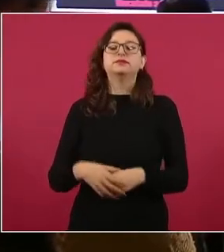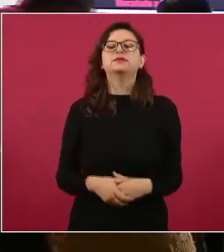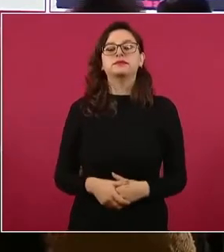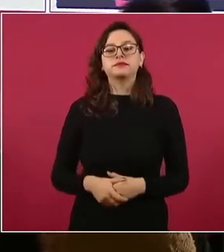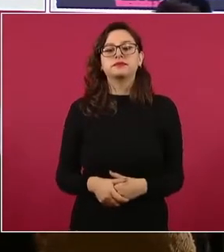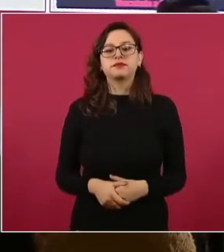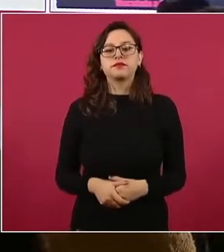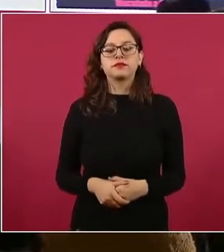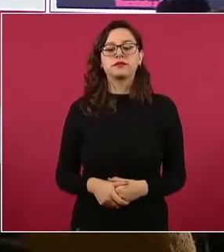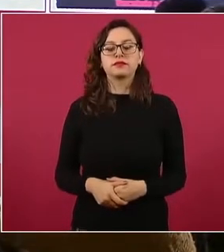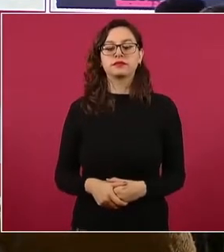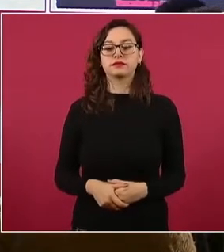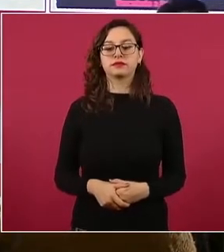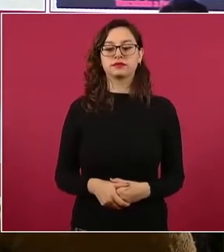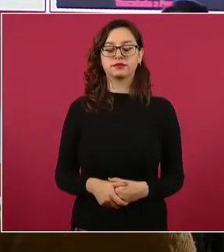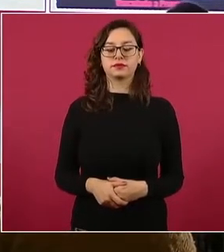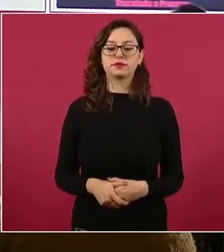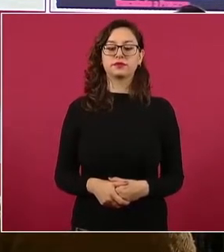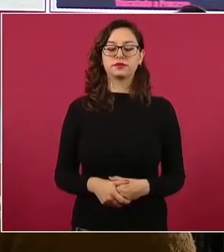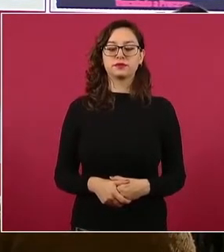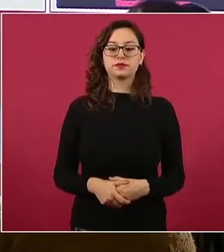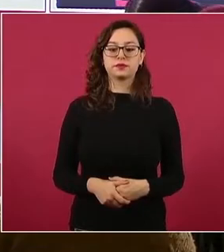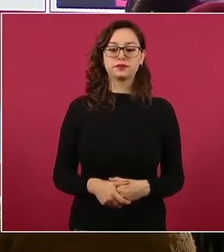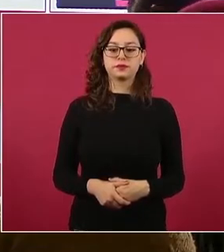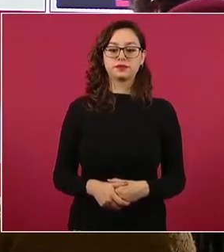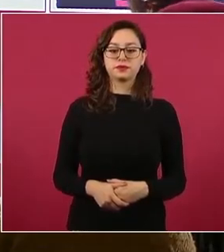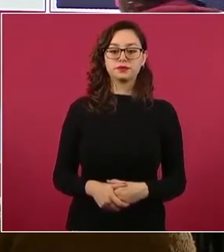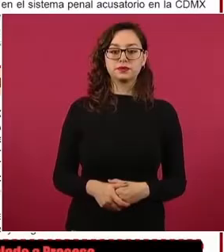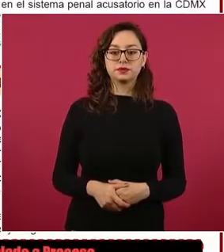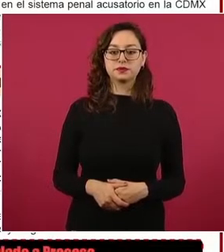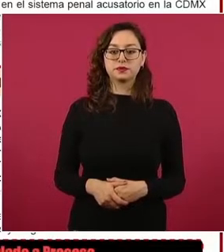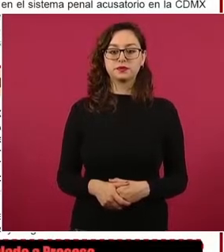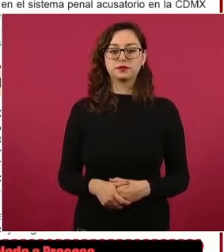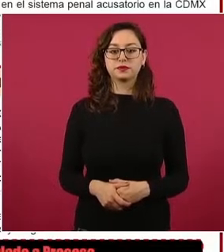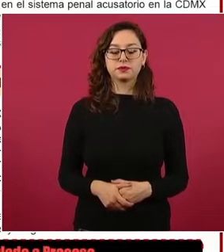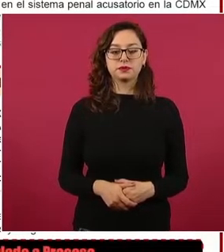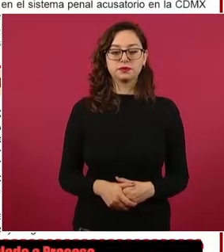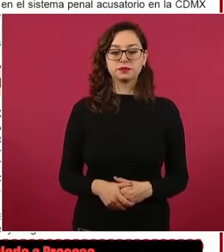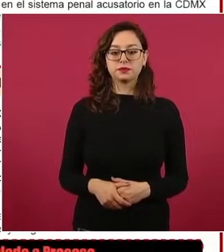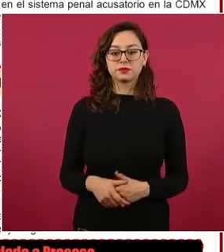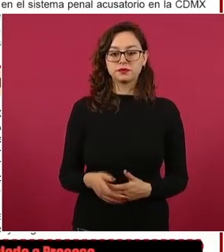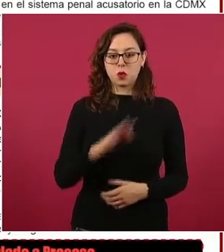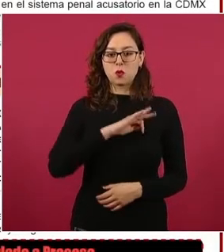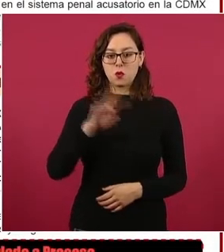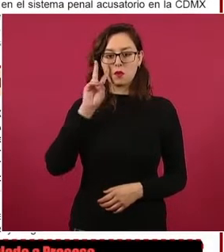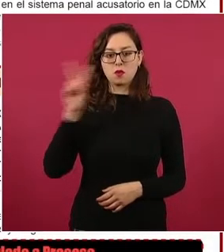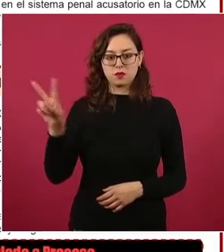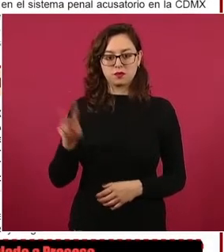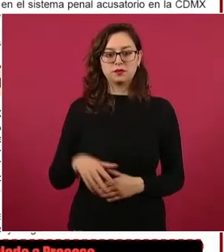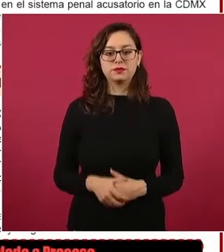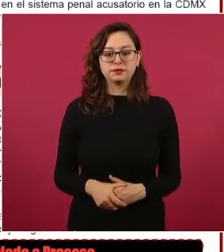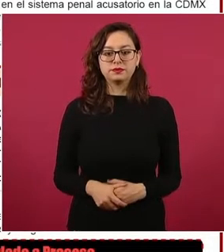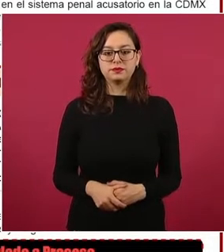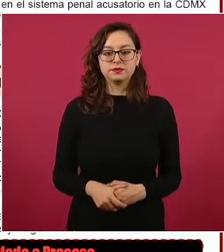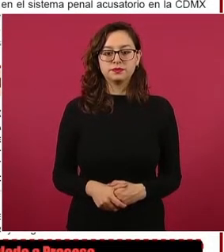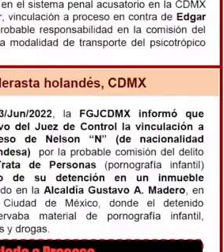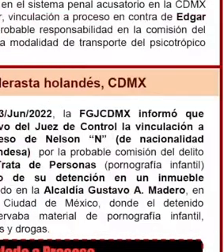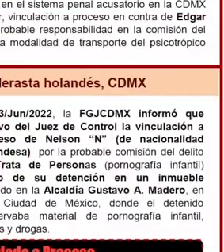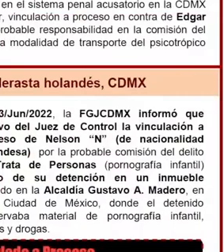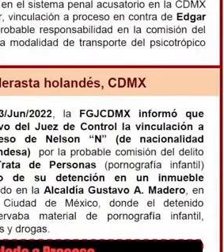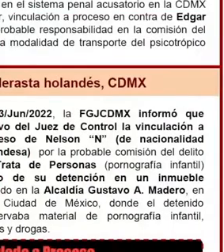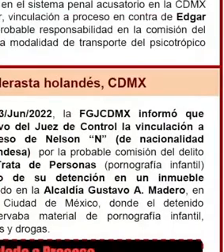Como hemos dicho en esta sección, el combate a la impunidad son diferentes etapas, no solamente son las